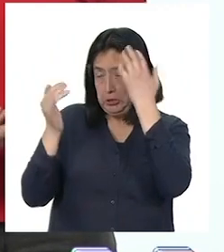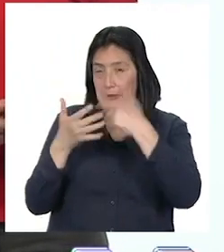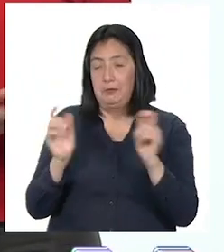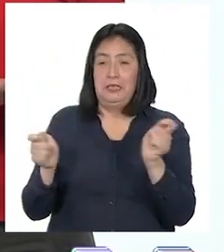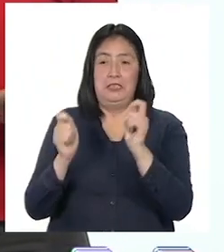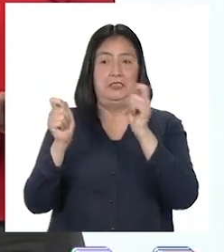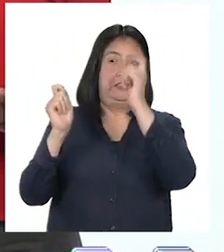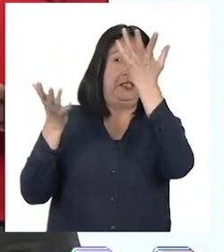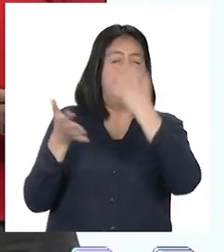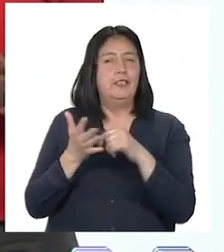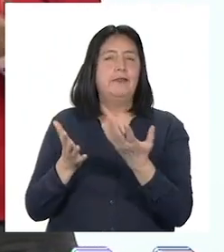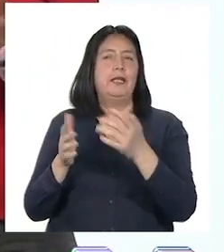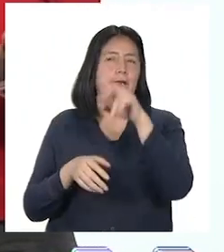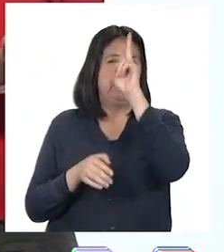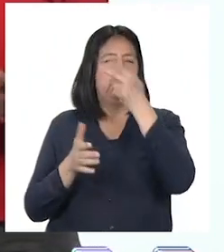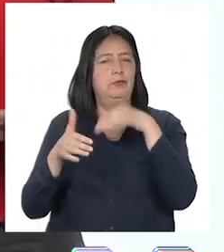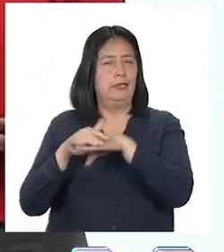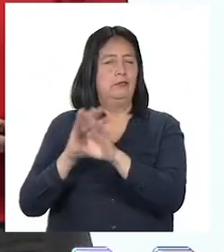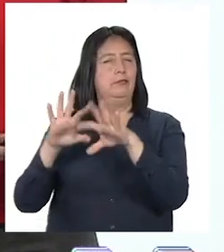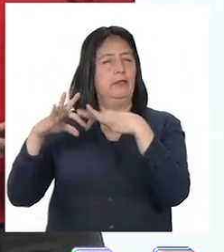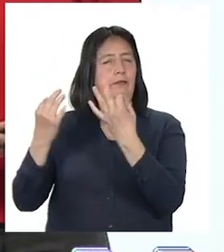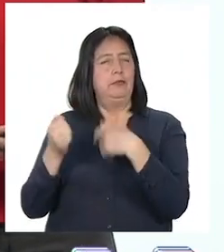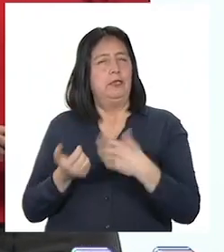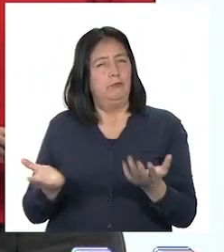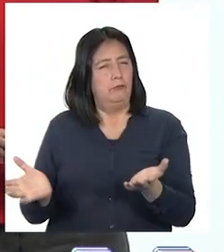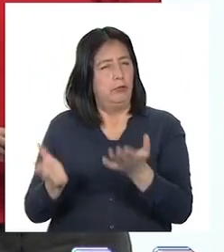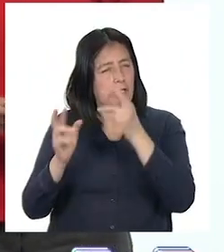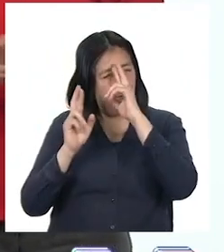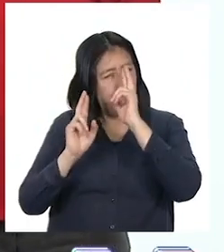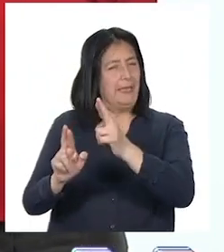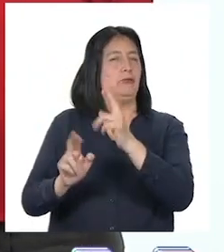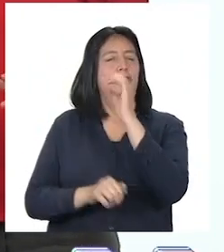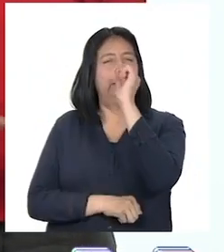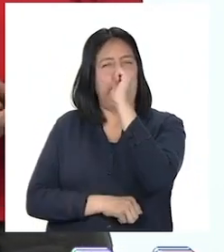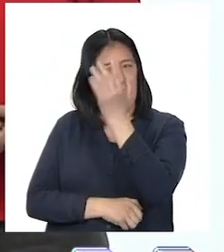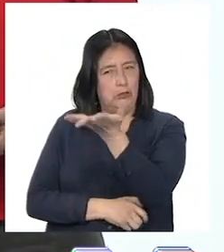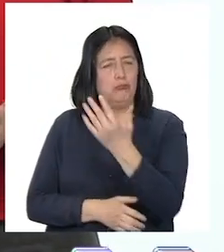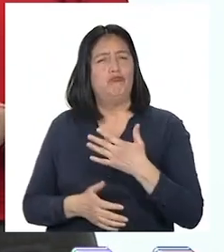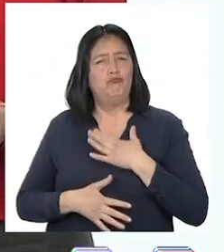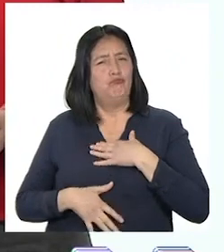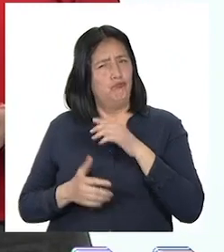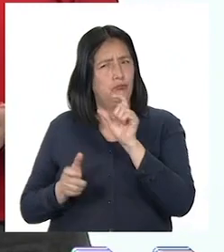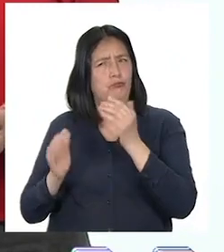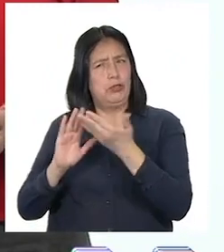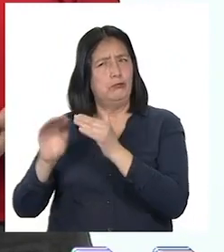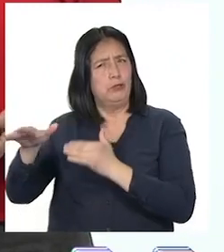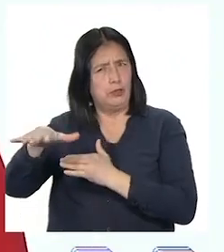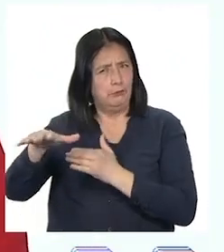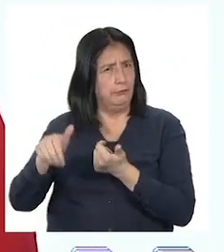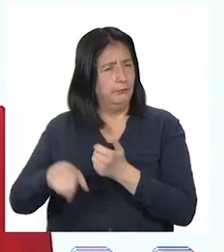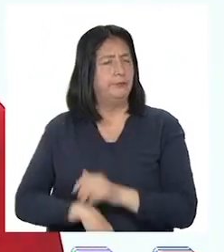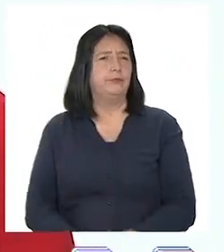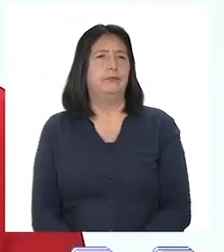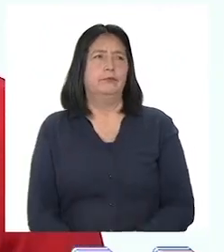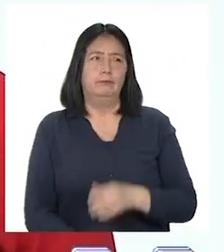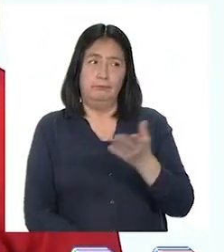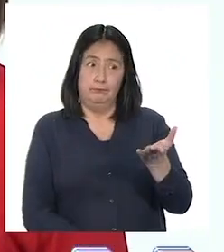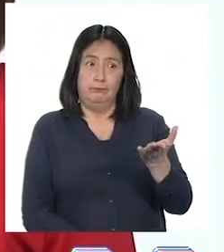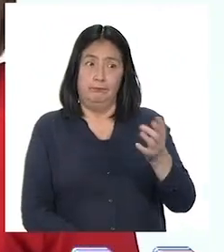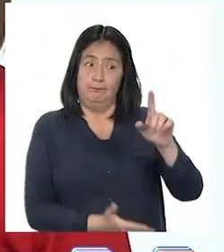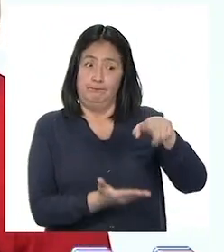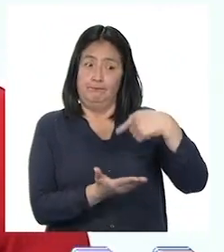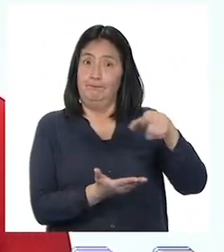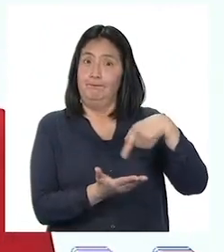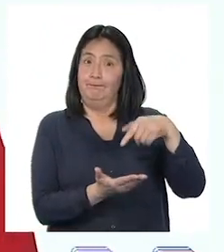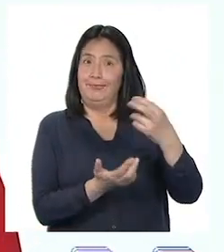las fiestas patrias en familia que promuevan el respeto de los derechos y el bienestar de nuestra comunidad? Y esto fue